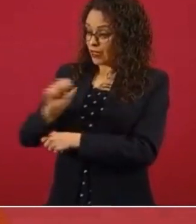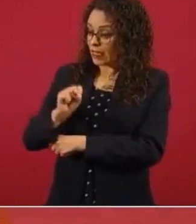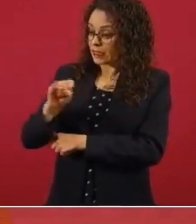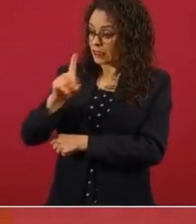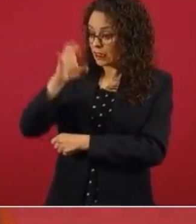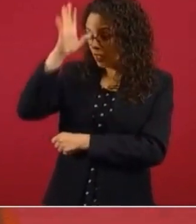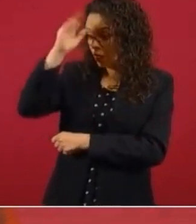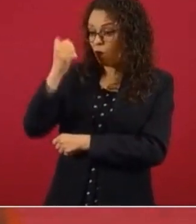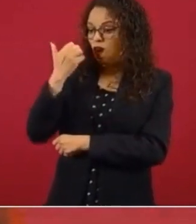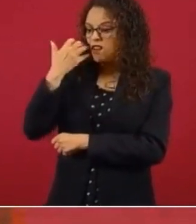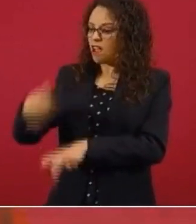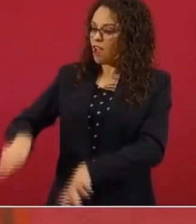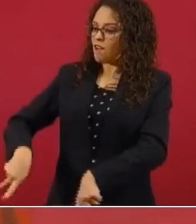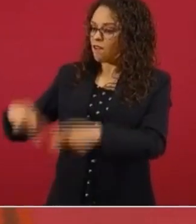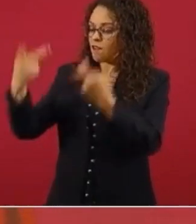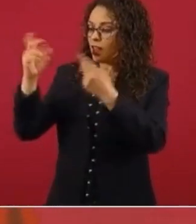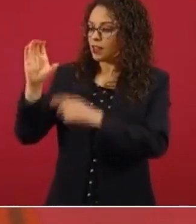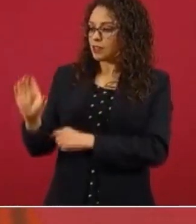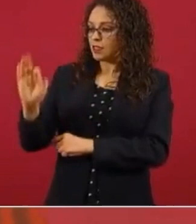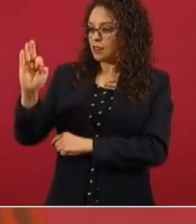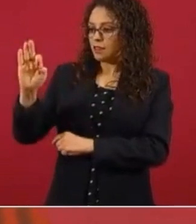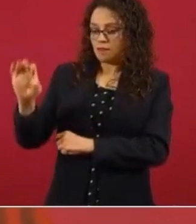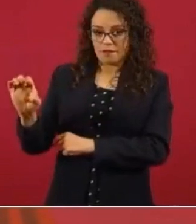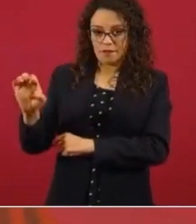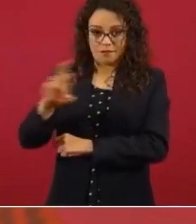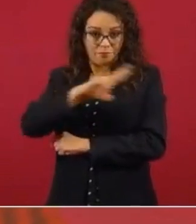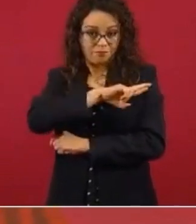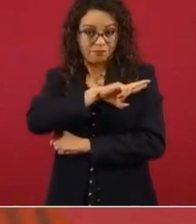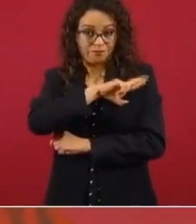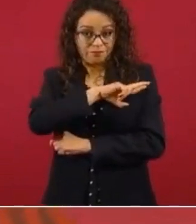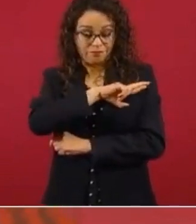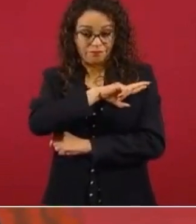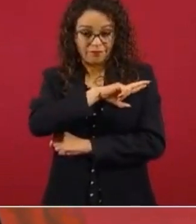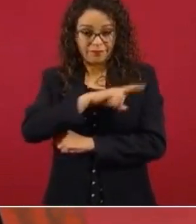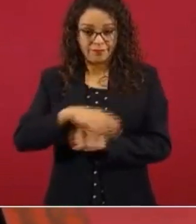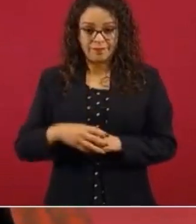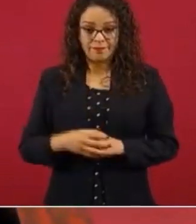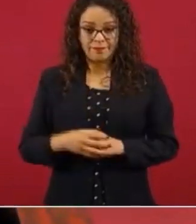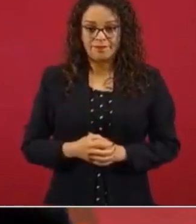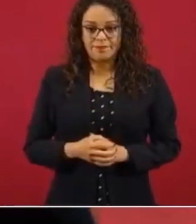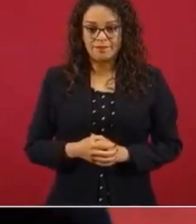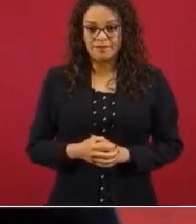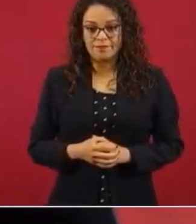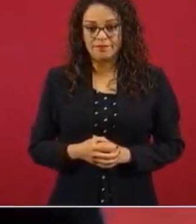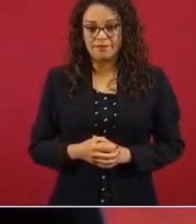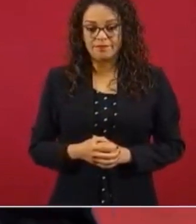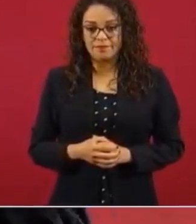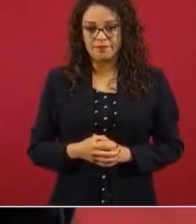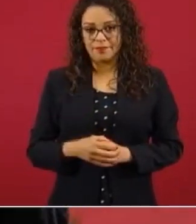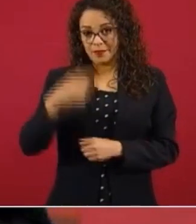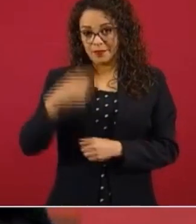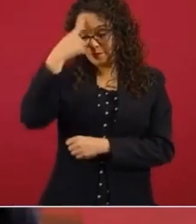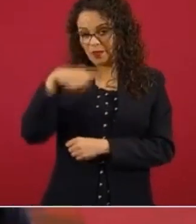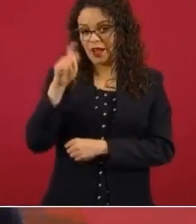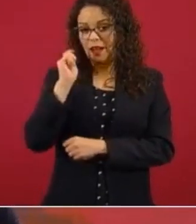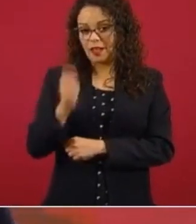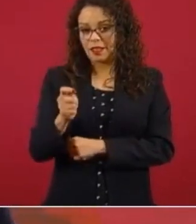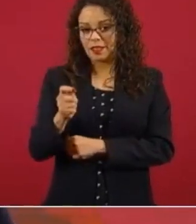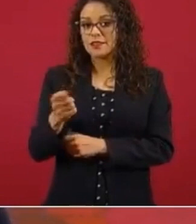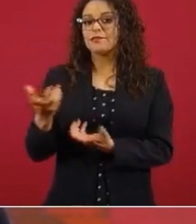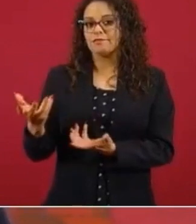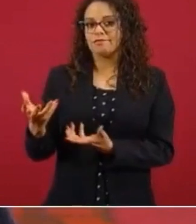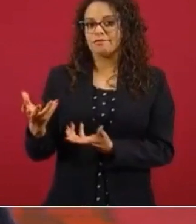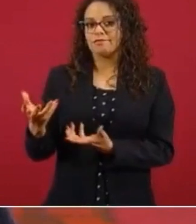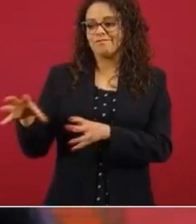desaparecer a la Comisión Federal de Electricidad para quedarse con el mercado de la industria